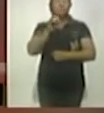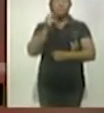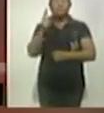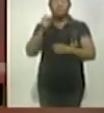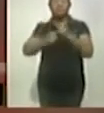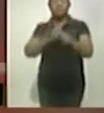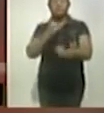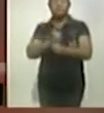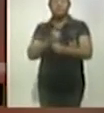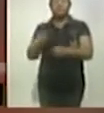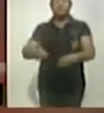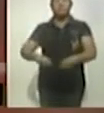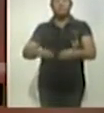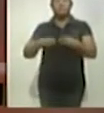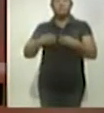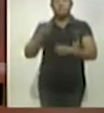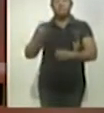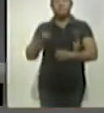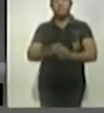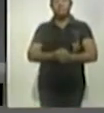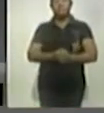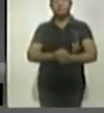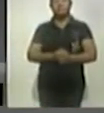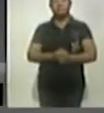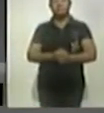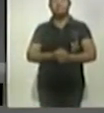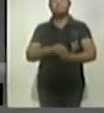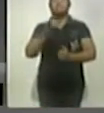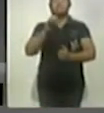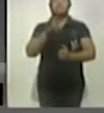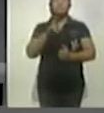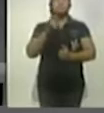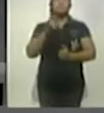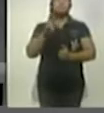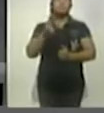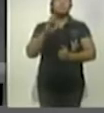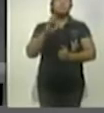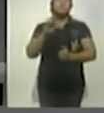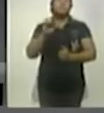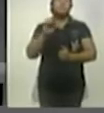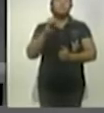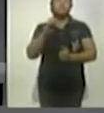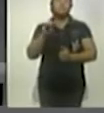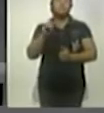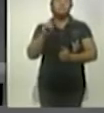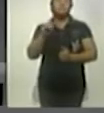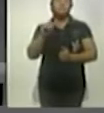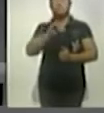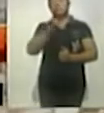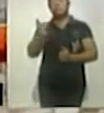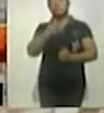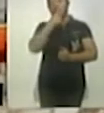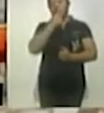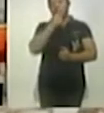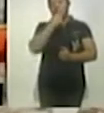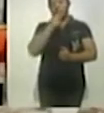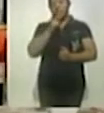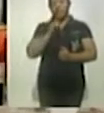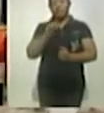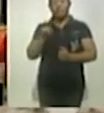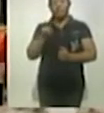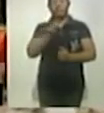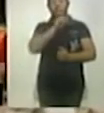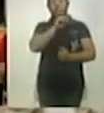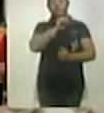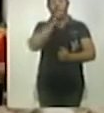comunidad, precisamente de la crucecita, en la costa huaxaqueña, y la otra de sexo masculino en la comunidad de San